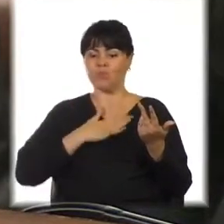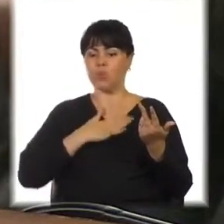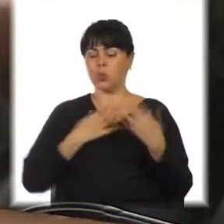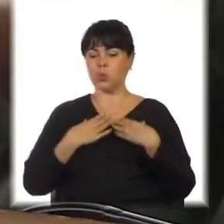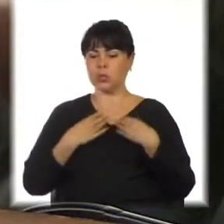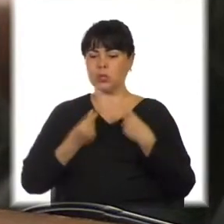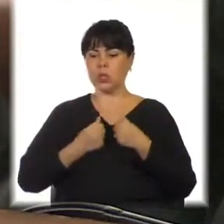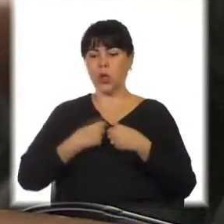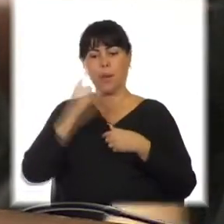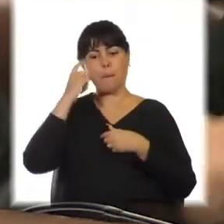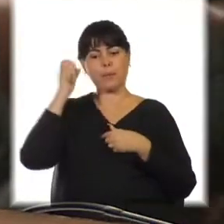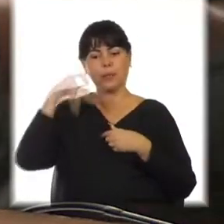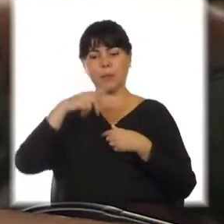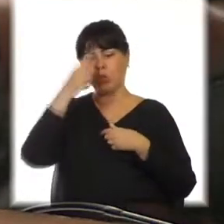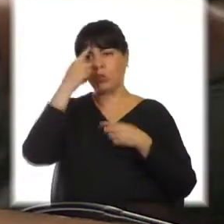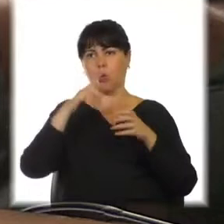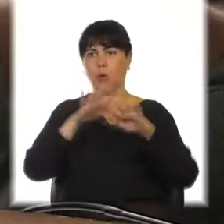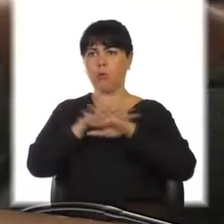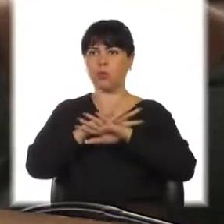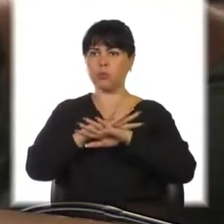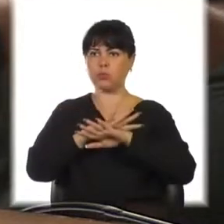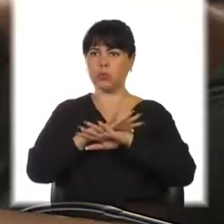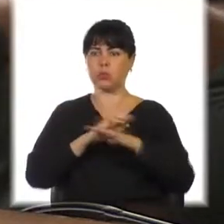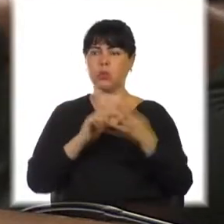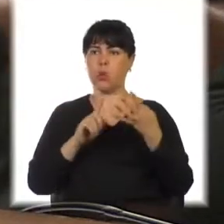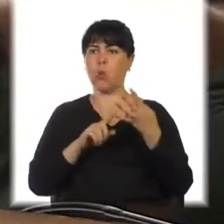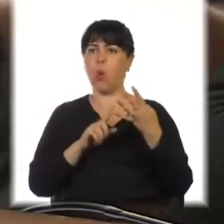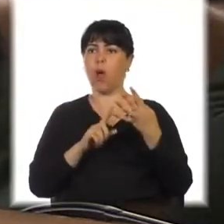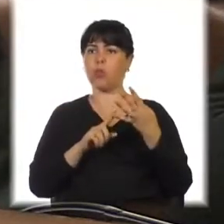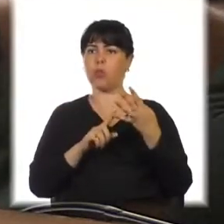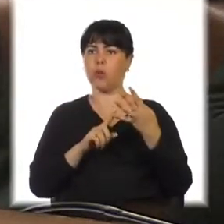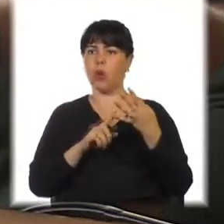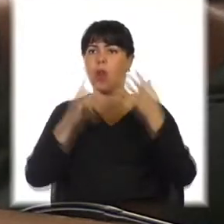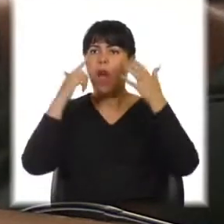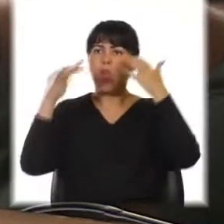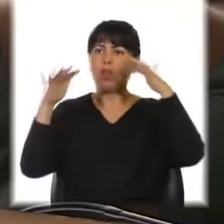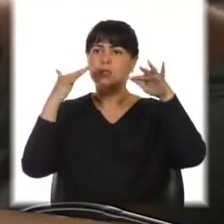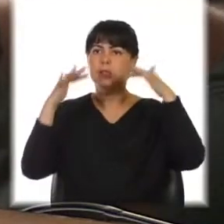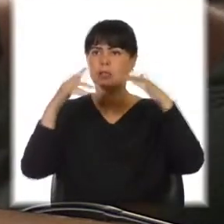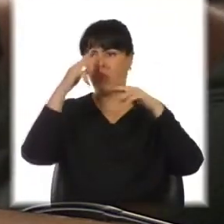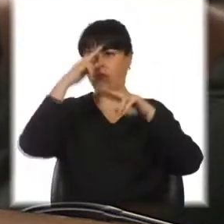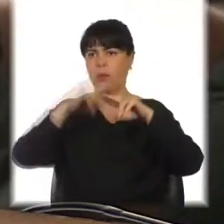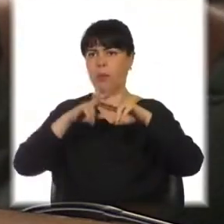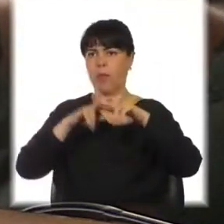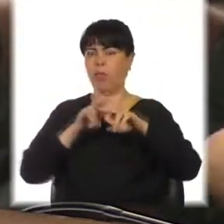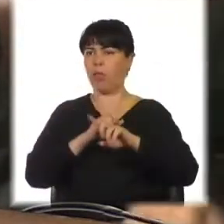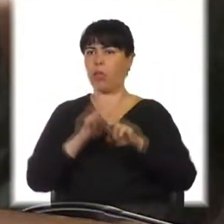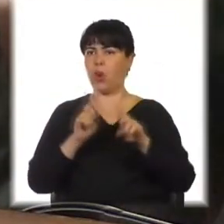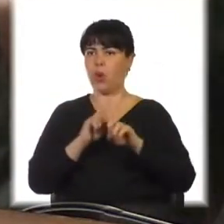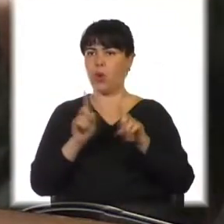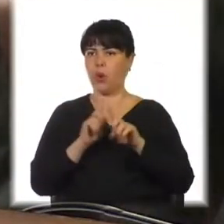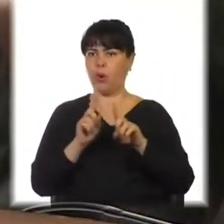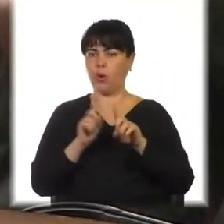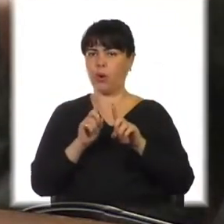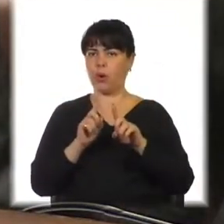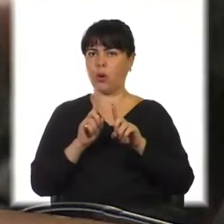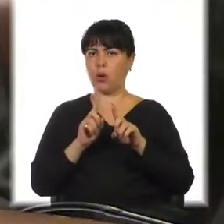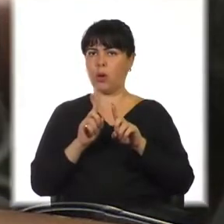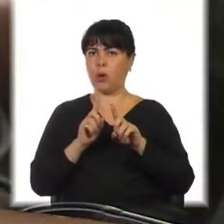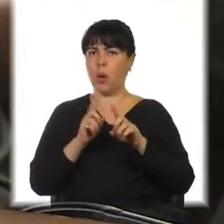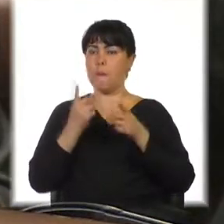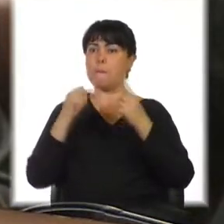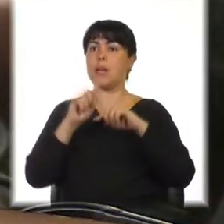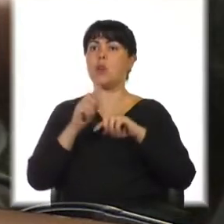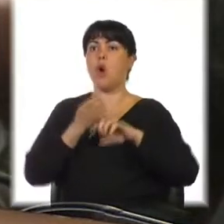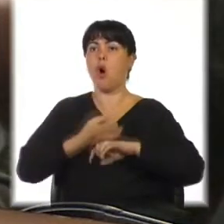un signo de pensamiento confuso. Cuatro, la pubertad no es una enfermedad y los bloqueadores